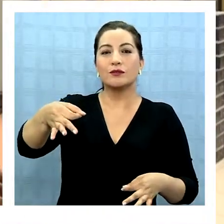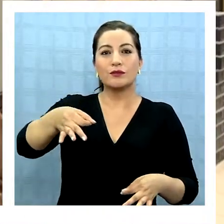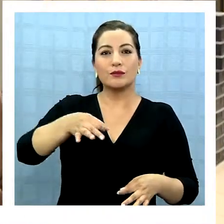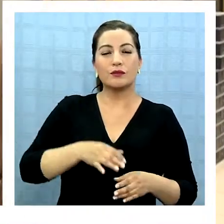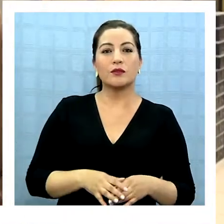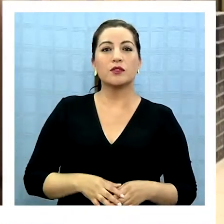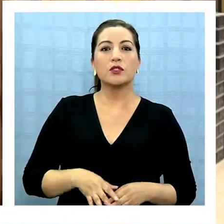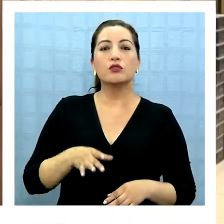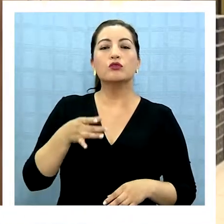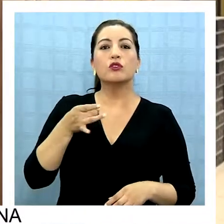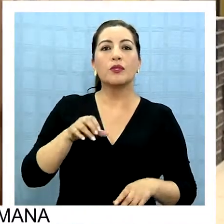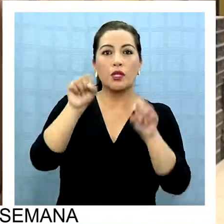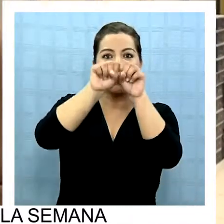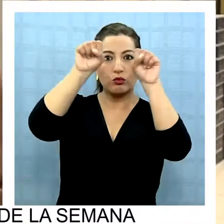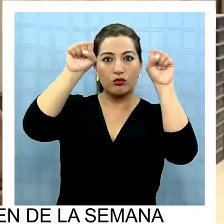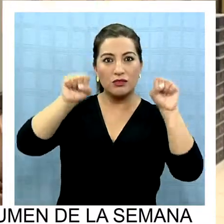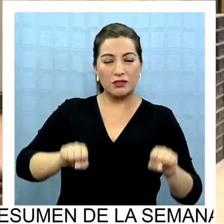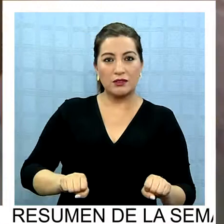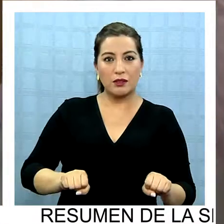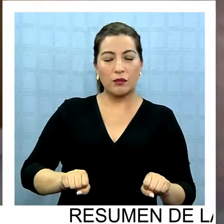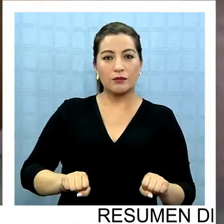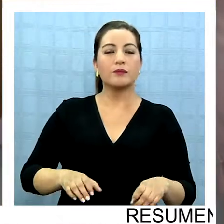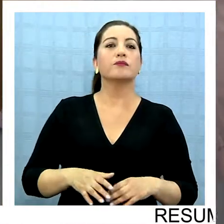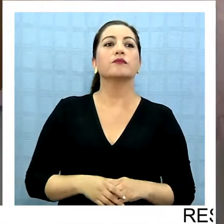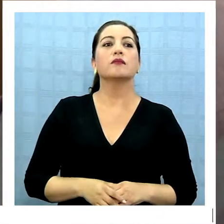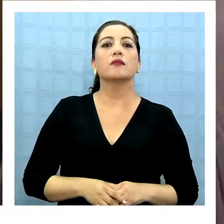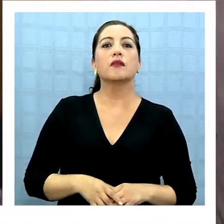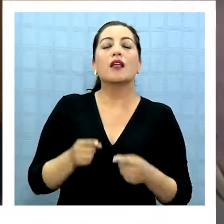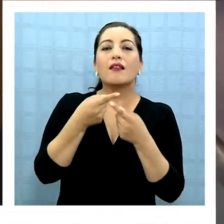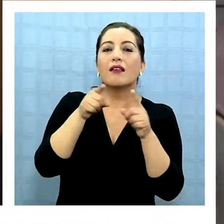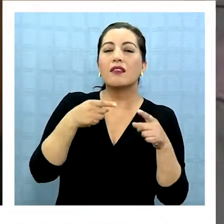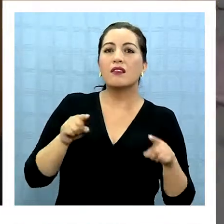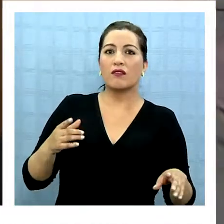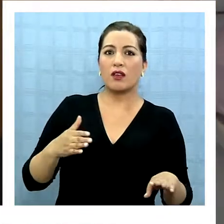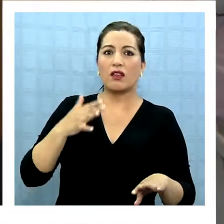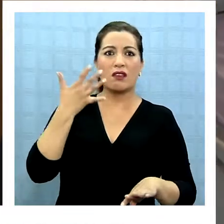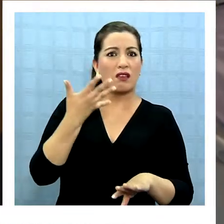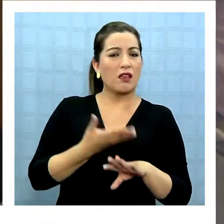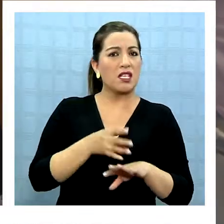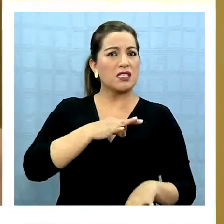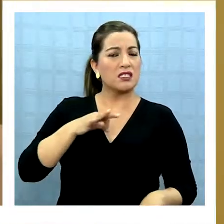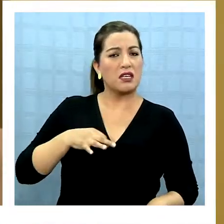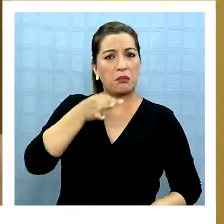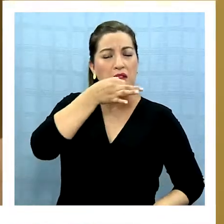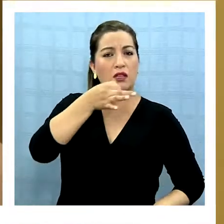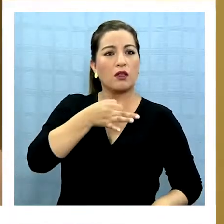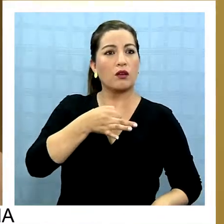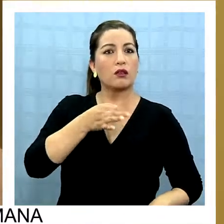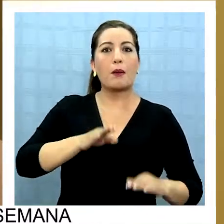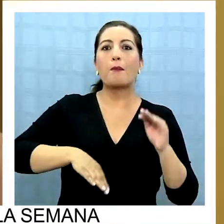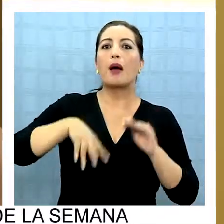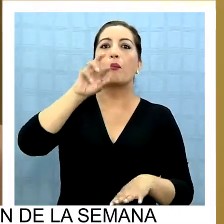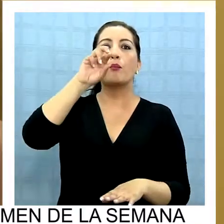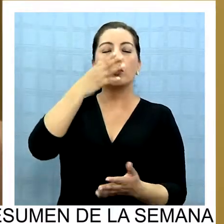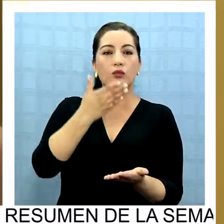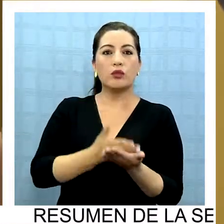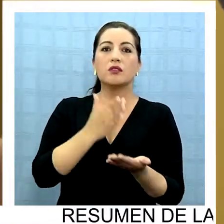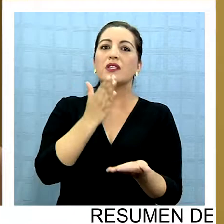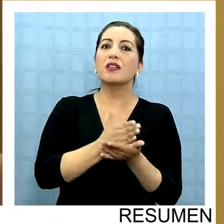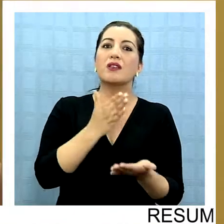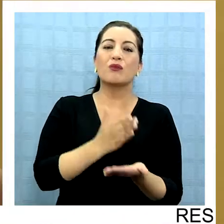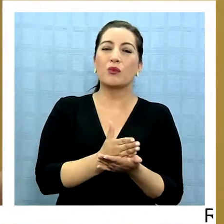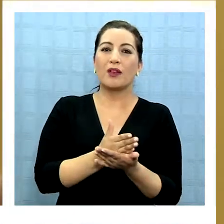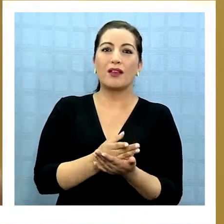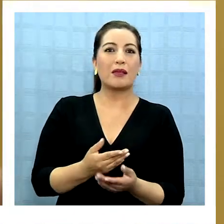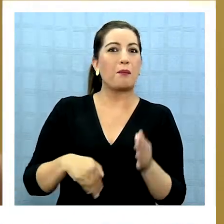que a través de un sistema aleatorio. Las diferencias registradas, según el Ceremi, derivan de mayor postulación a escuelas